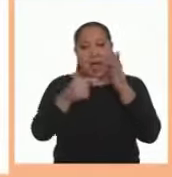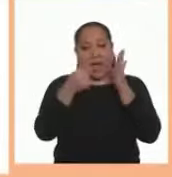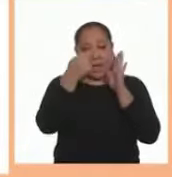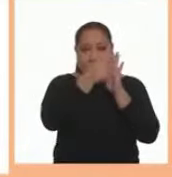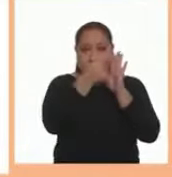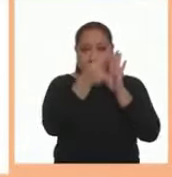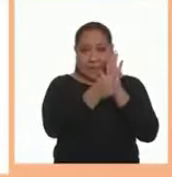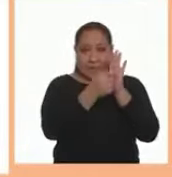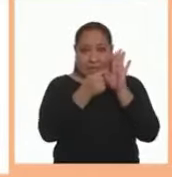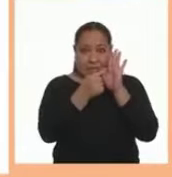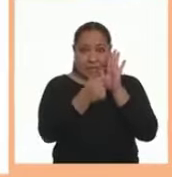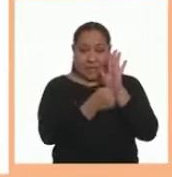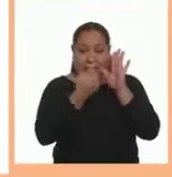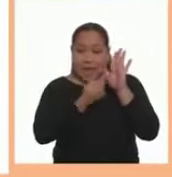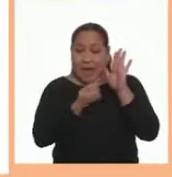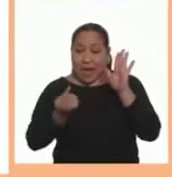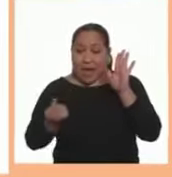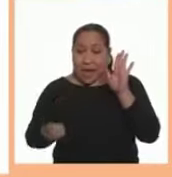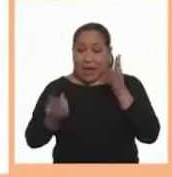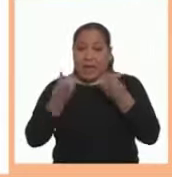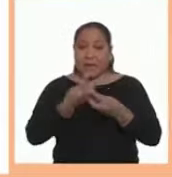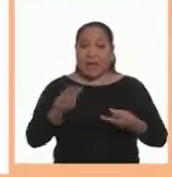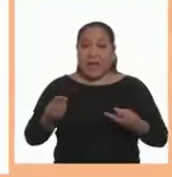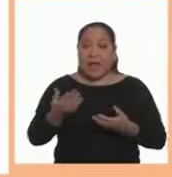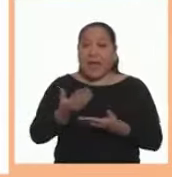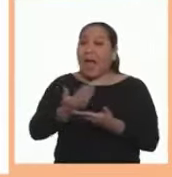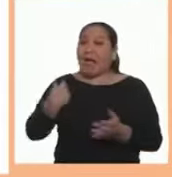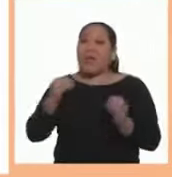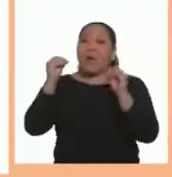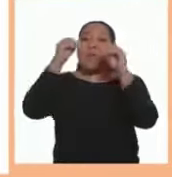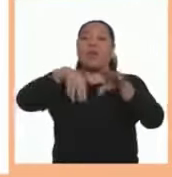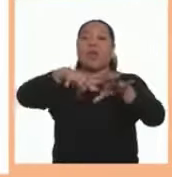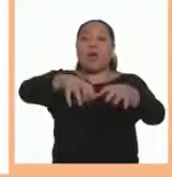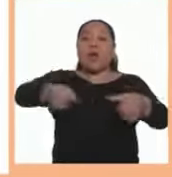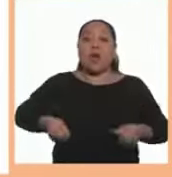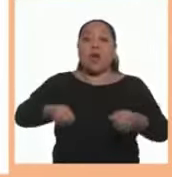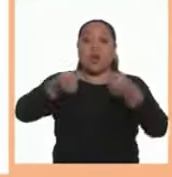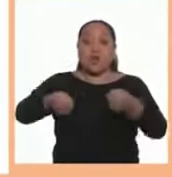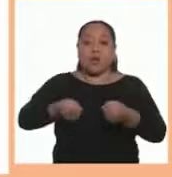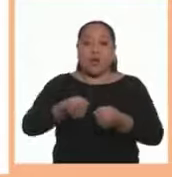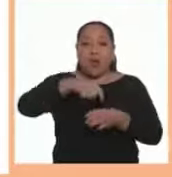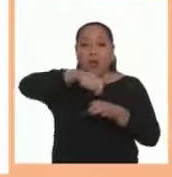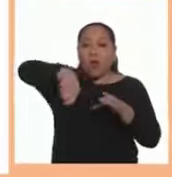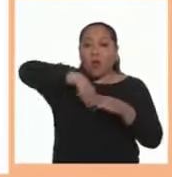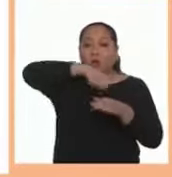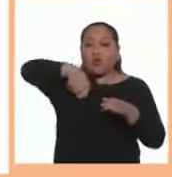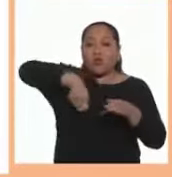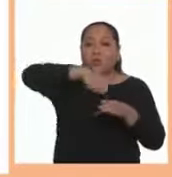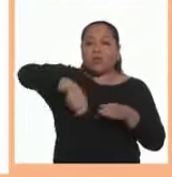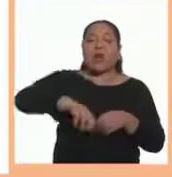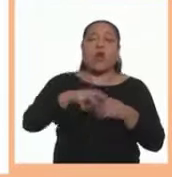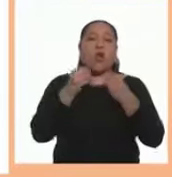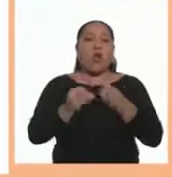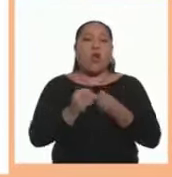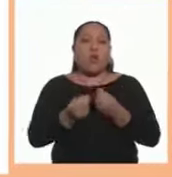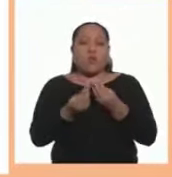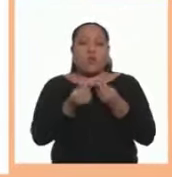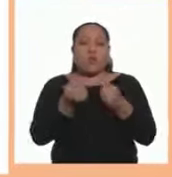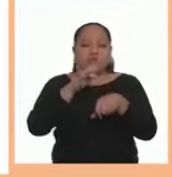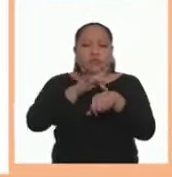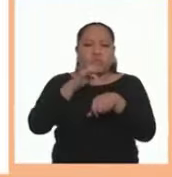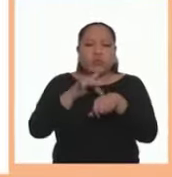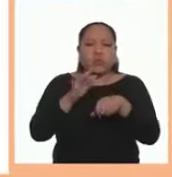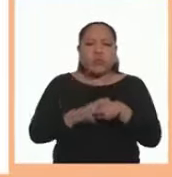Descríbanle Las características De los ingredientes Antes de colocarlos En la olla Y cocinarlos Cómo es su